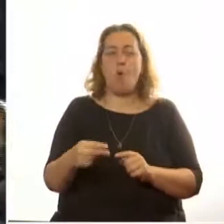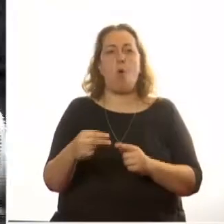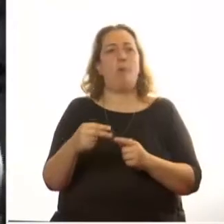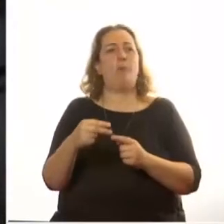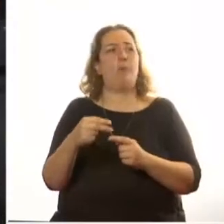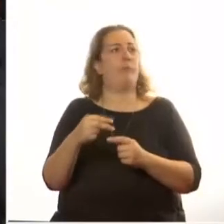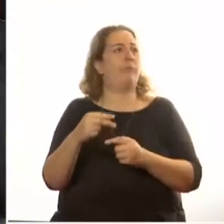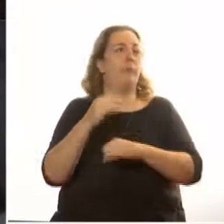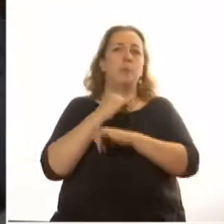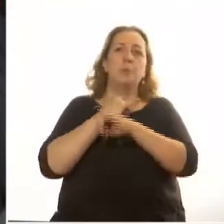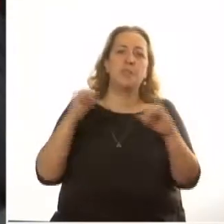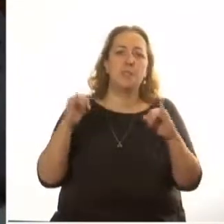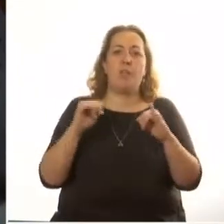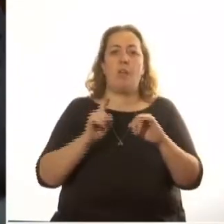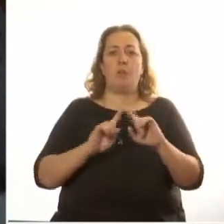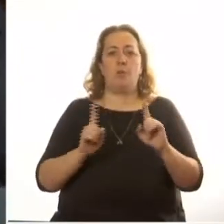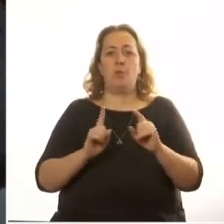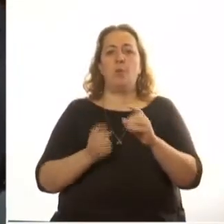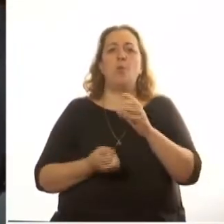los nuevos desafíos